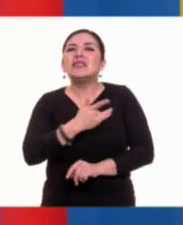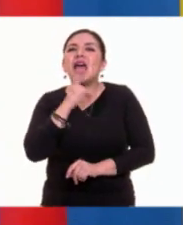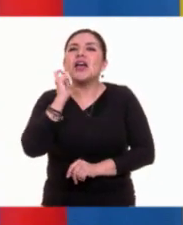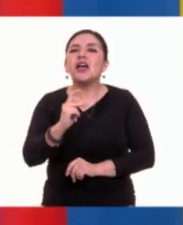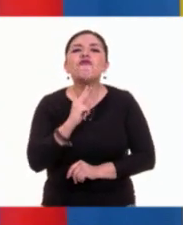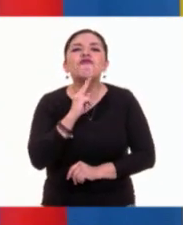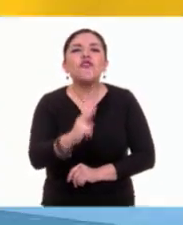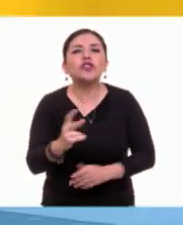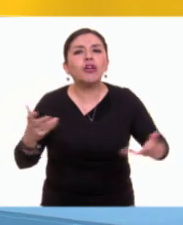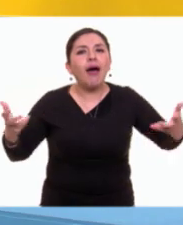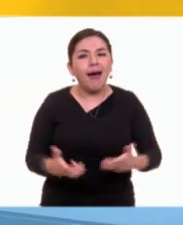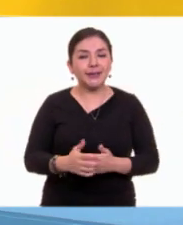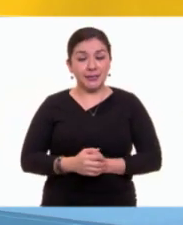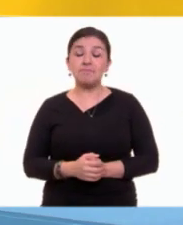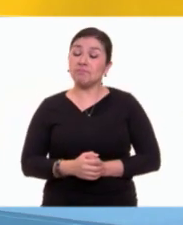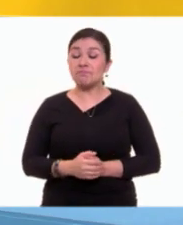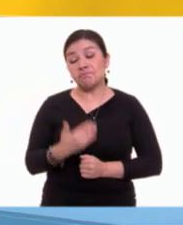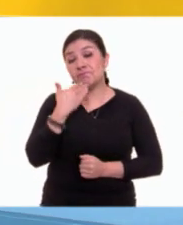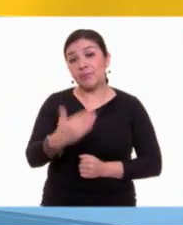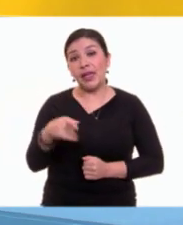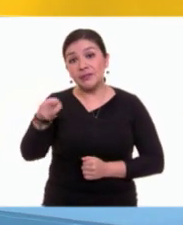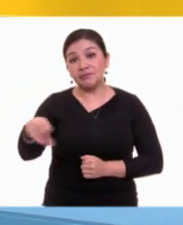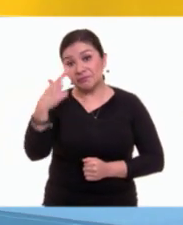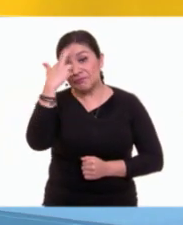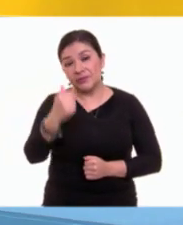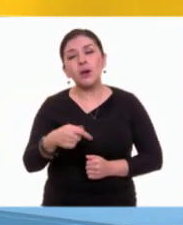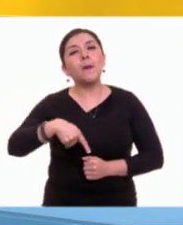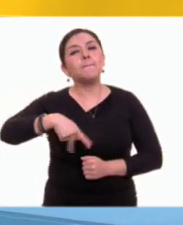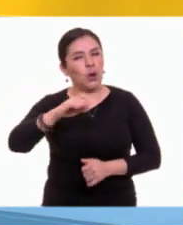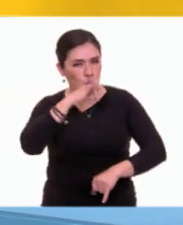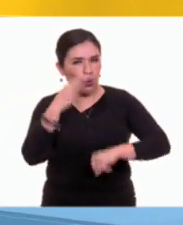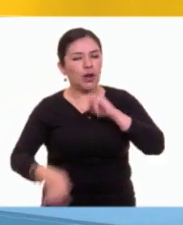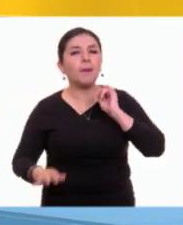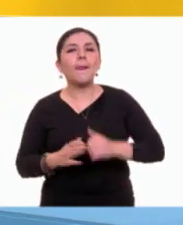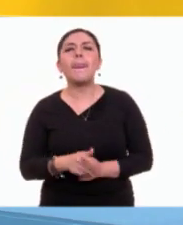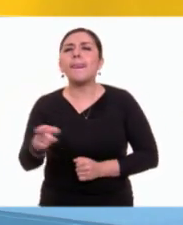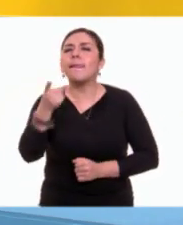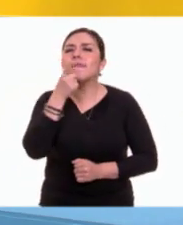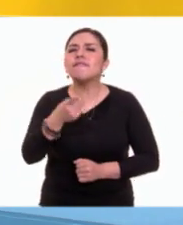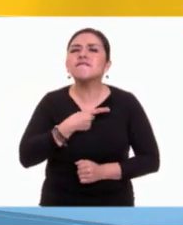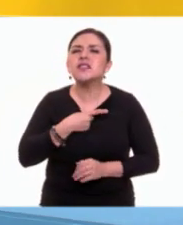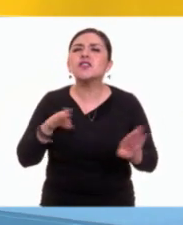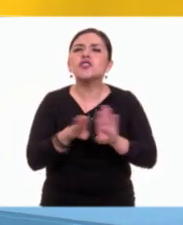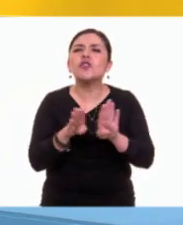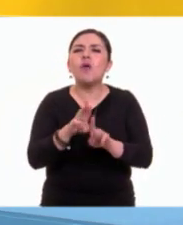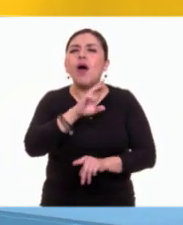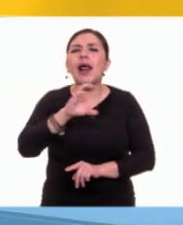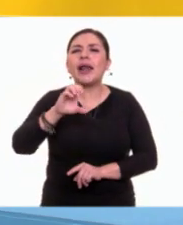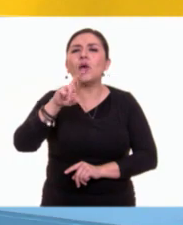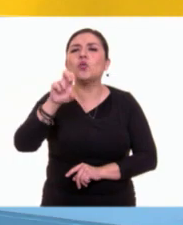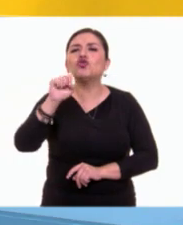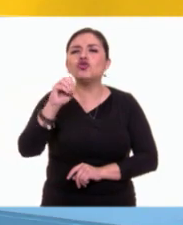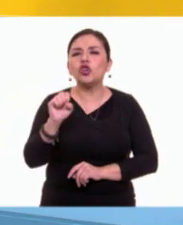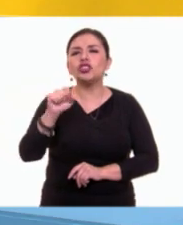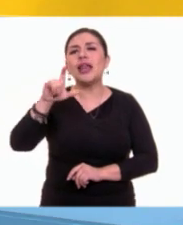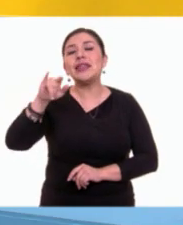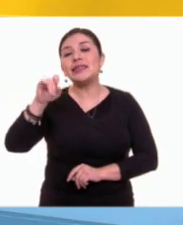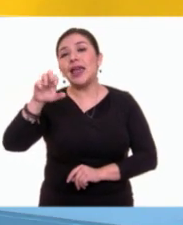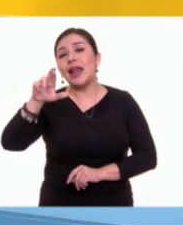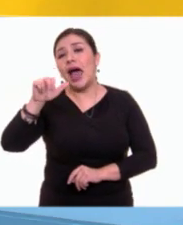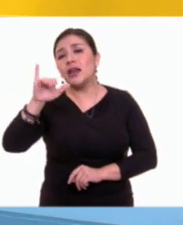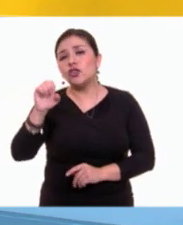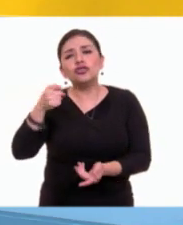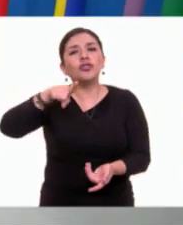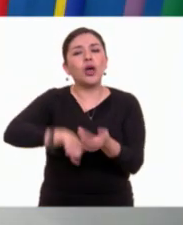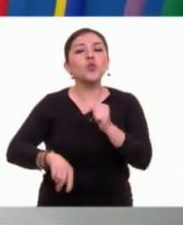esa voz, ¿no? Muy bien, Juan Carlos. Para terminar, cuéntame sobre los recursos literarios que utiliza.